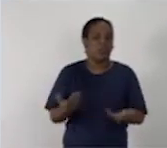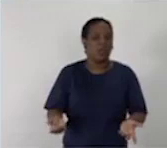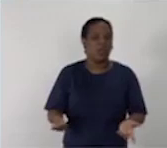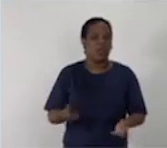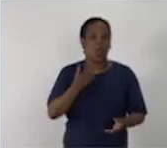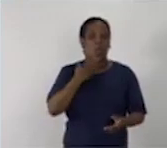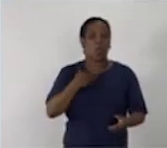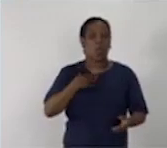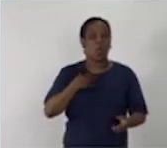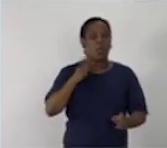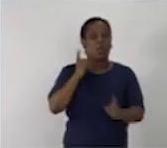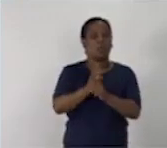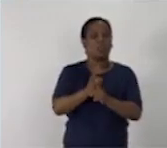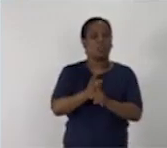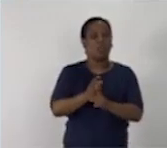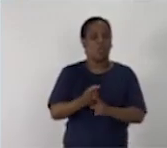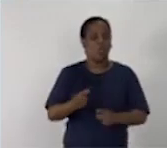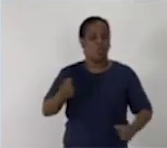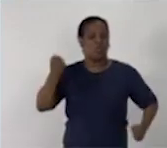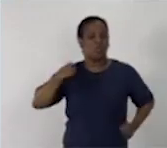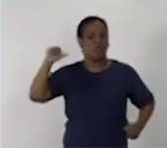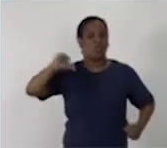encontraron los mercenarios al pueblo?